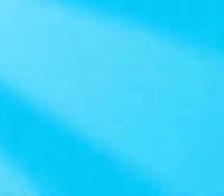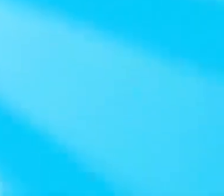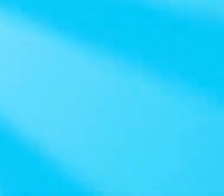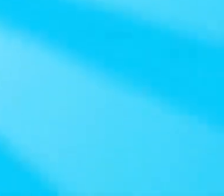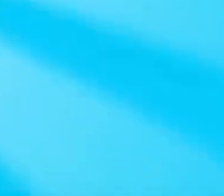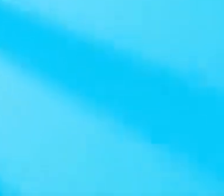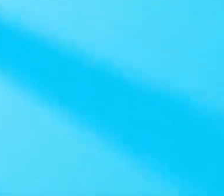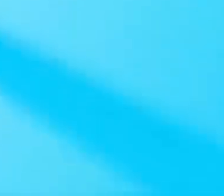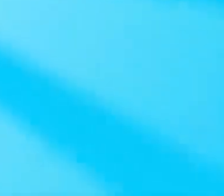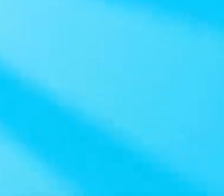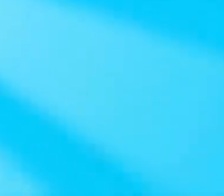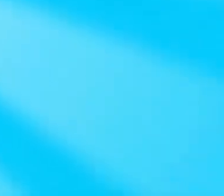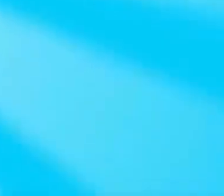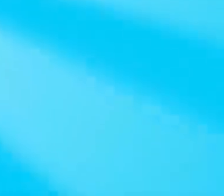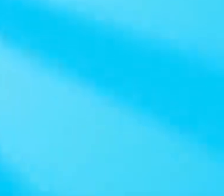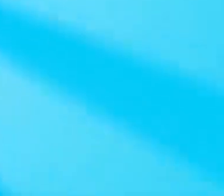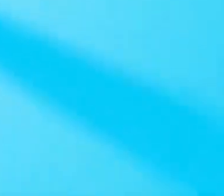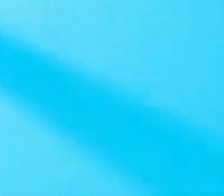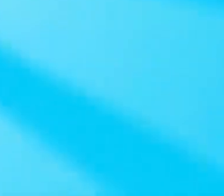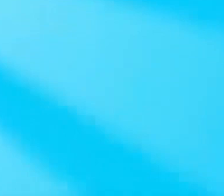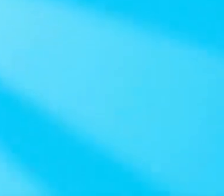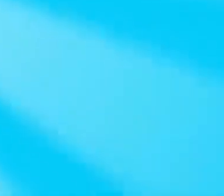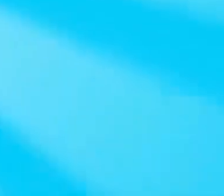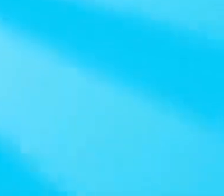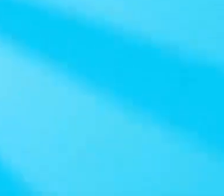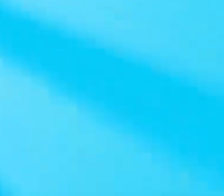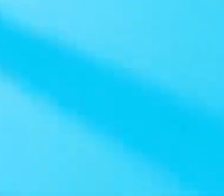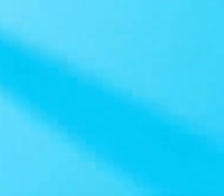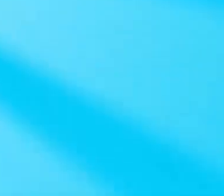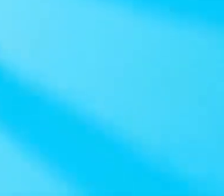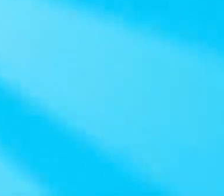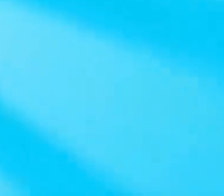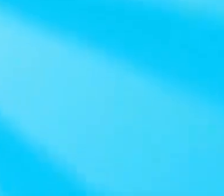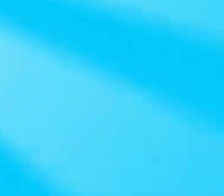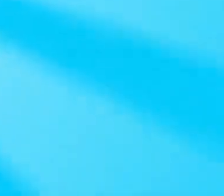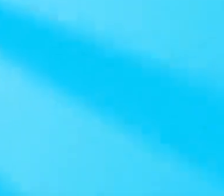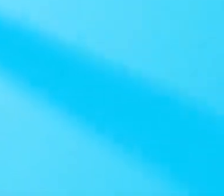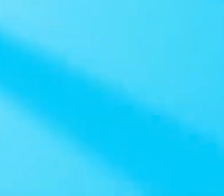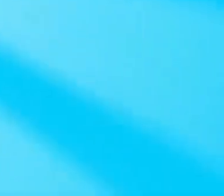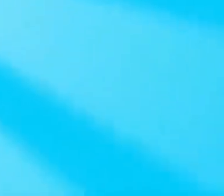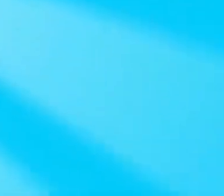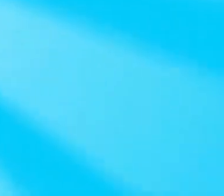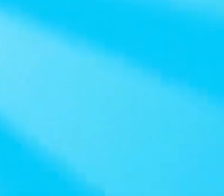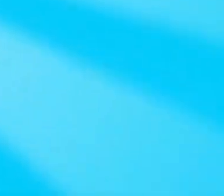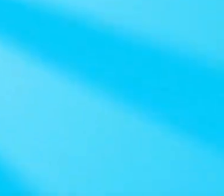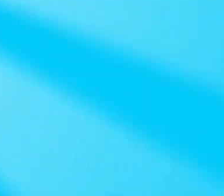De ciencias De ciencias ¡Gracias!